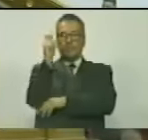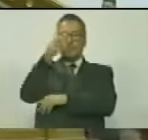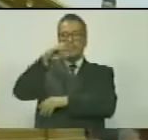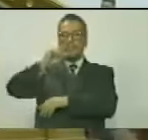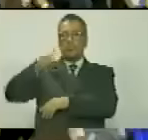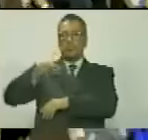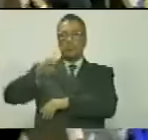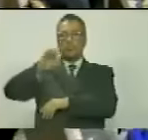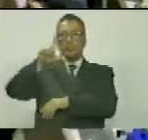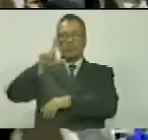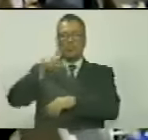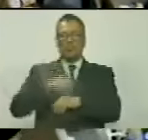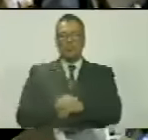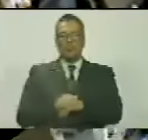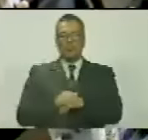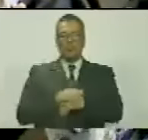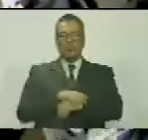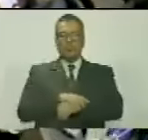Rodríguez, por favor.